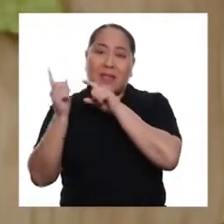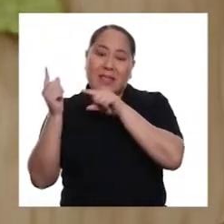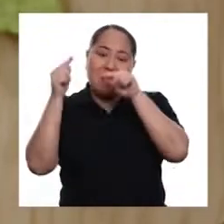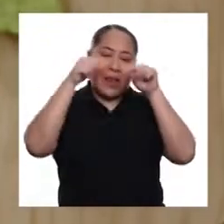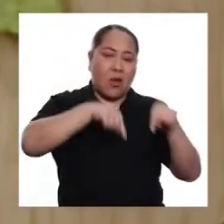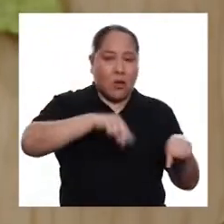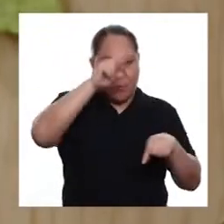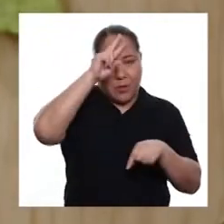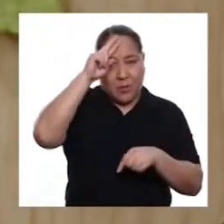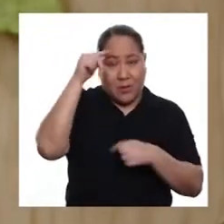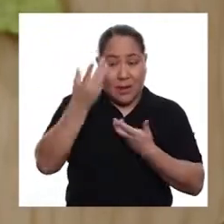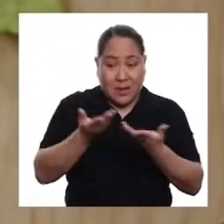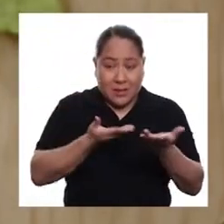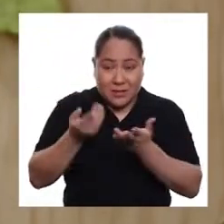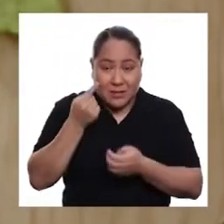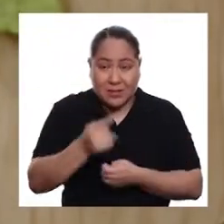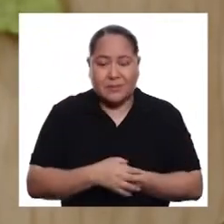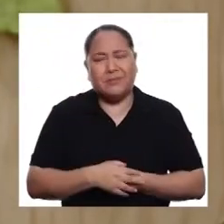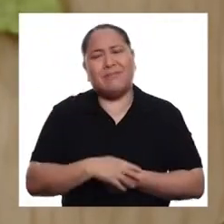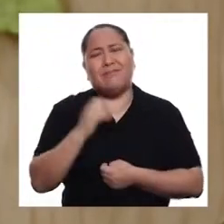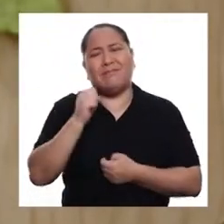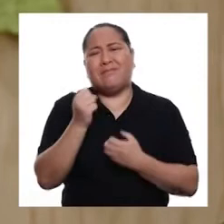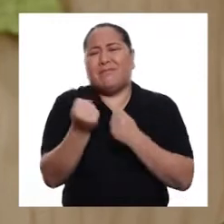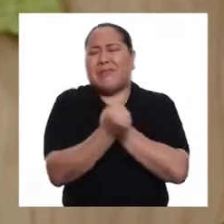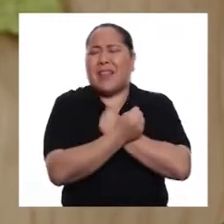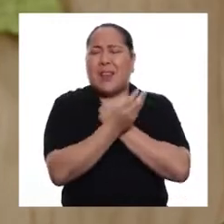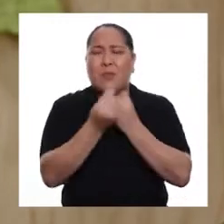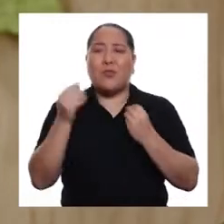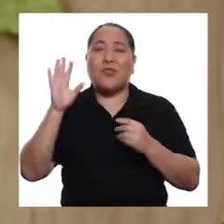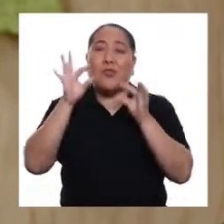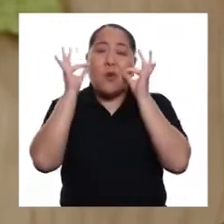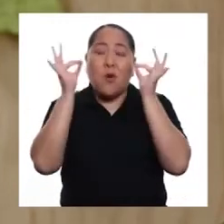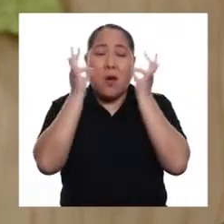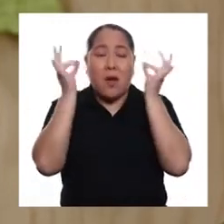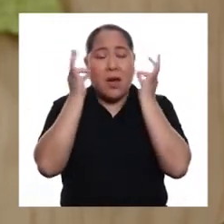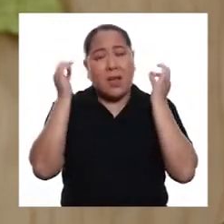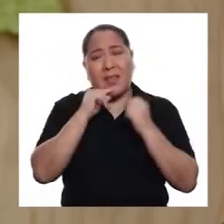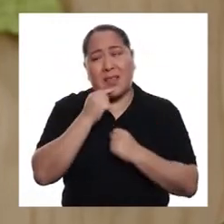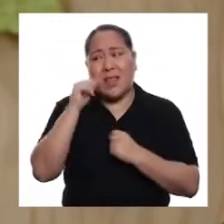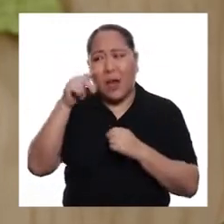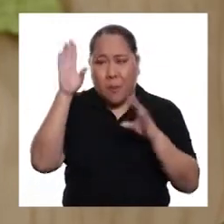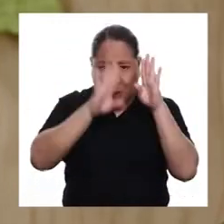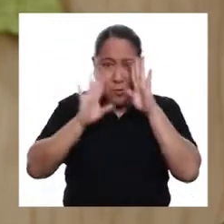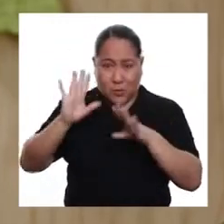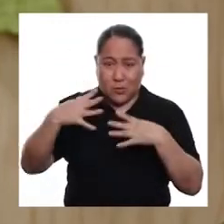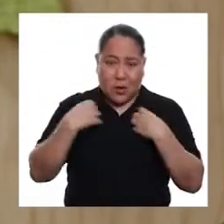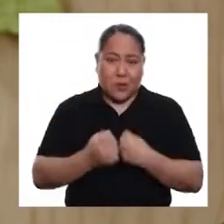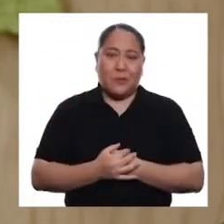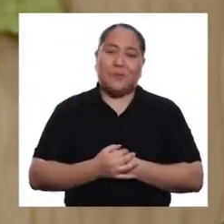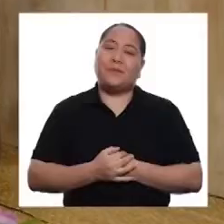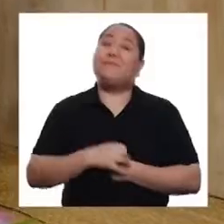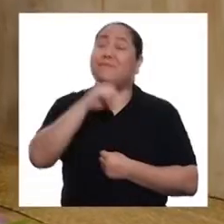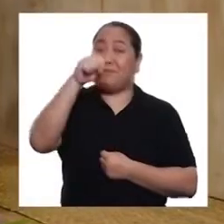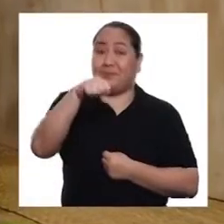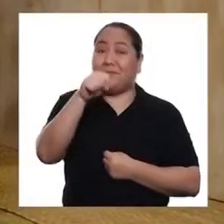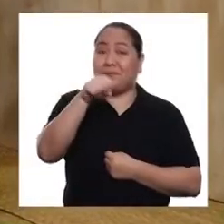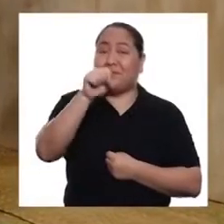trajo a su gatita al Perú para ser atendida? Se nota que quiere muchísimo a su gatita y se preocupa por su salud.